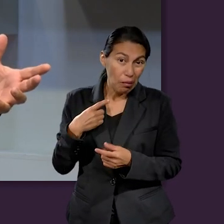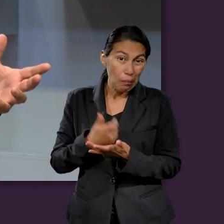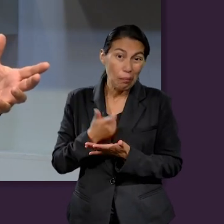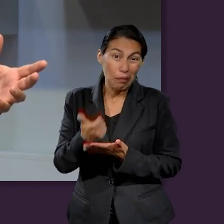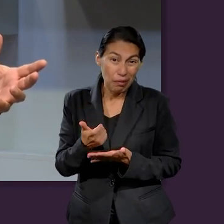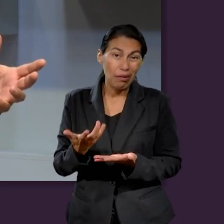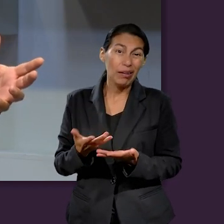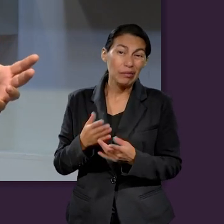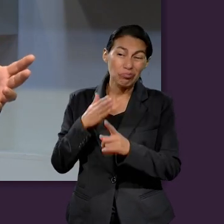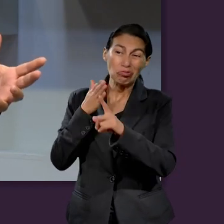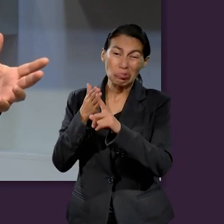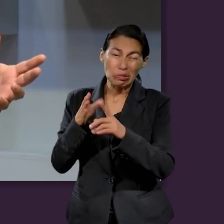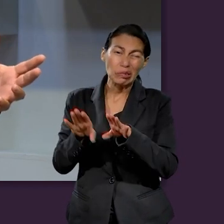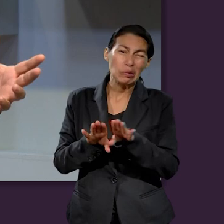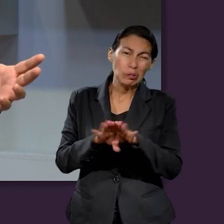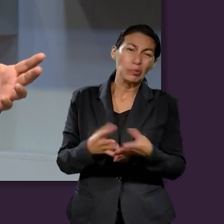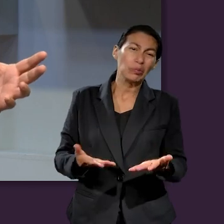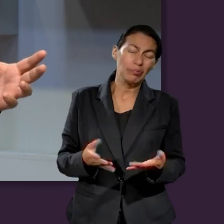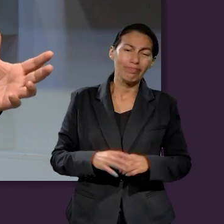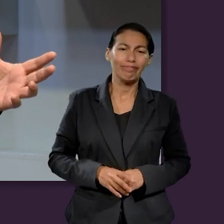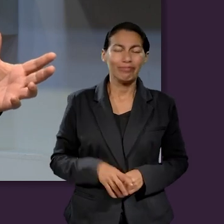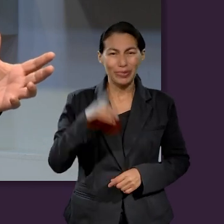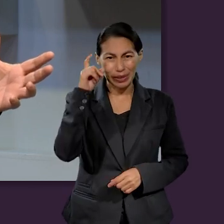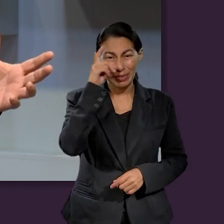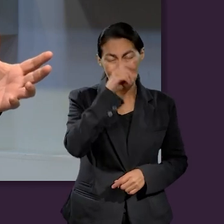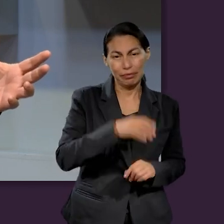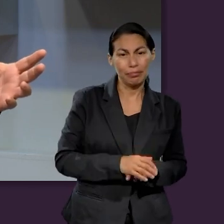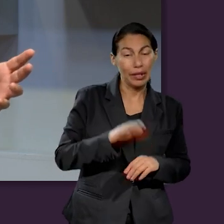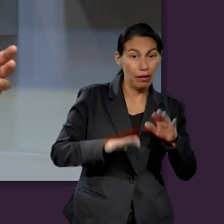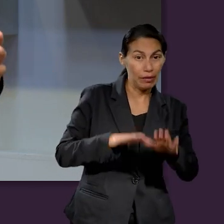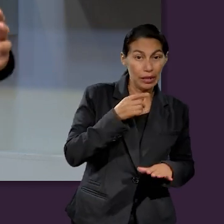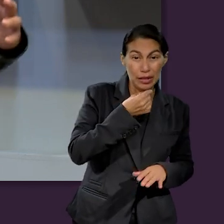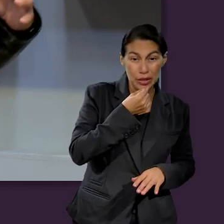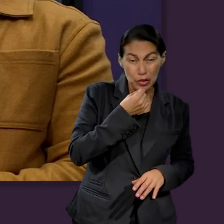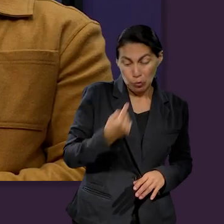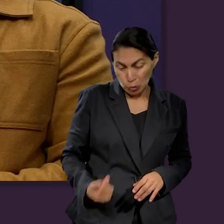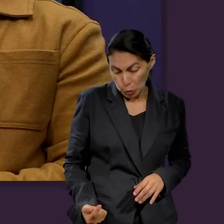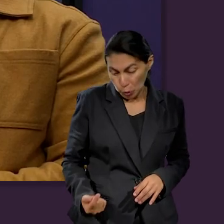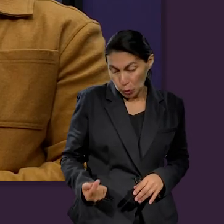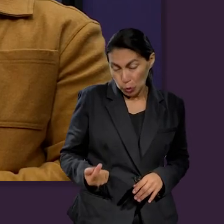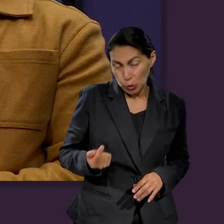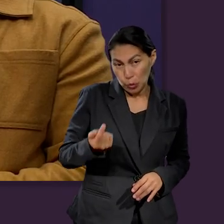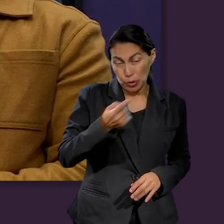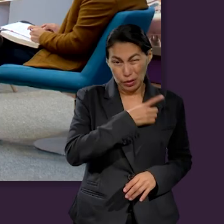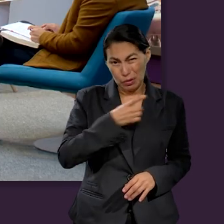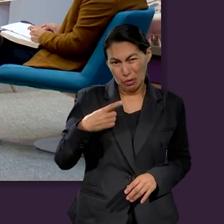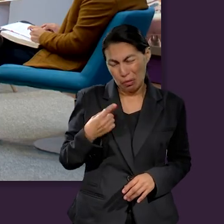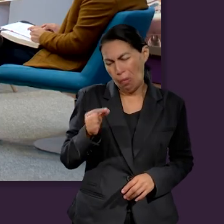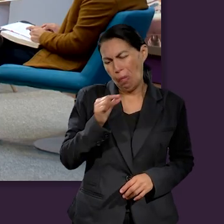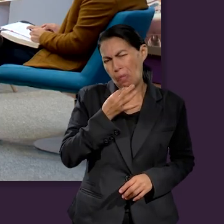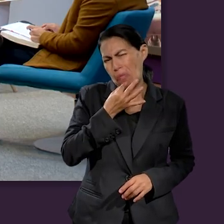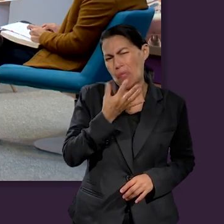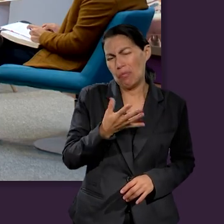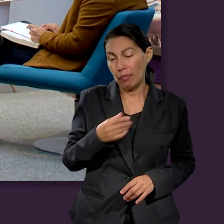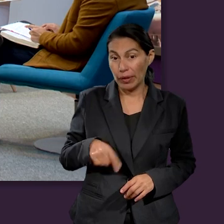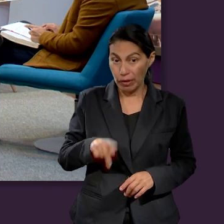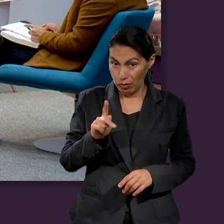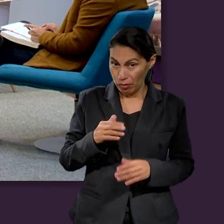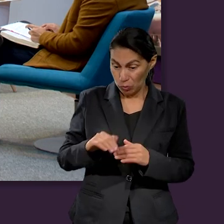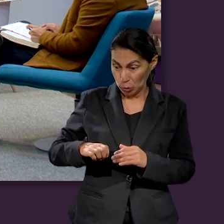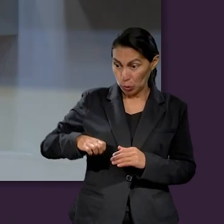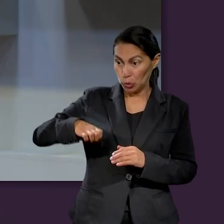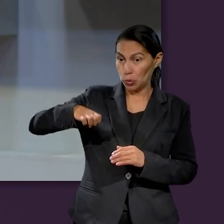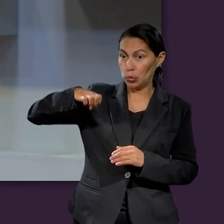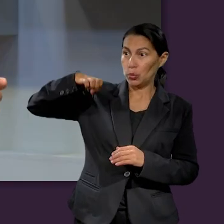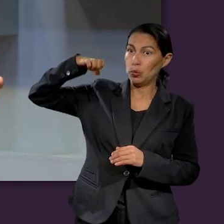frente a esas deudas, porque quizás ustedes como estudiantes empiezan con deudas pequeñas, ¿no? Pero conforme vamos creciendo, adquirimos responsabilidades y esas deudas pueden